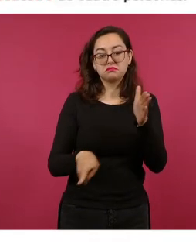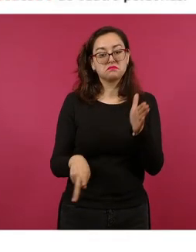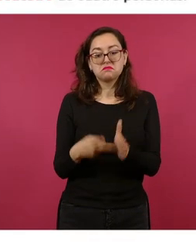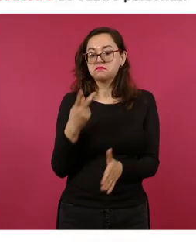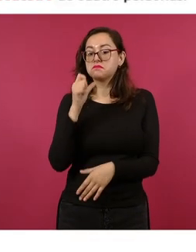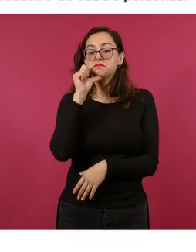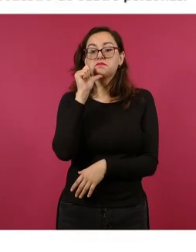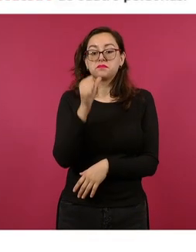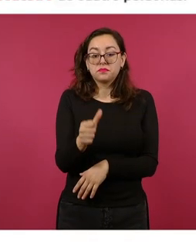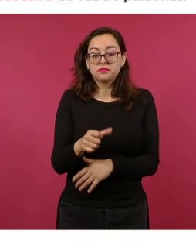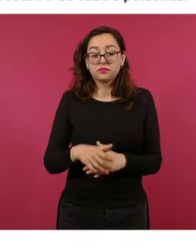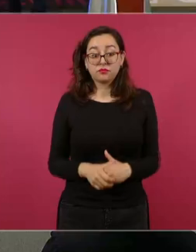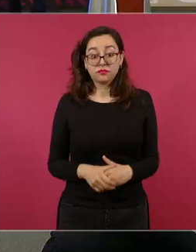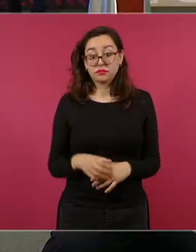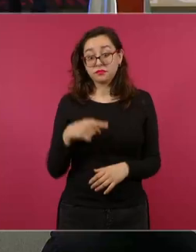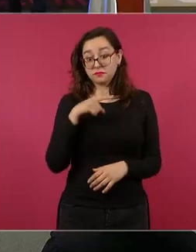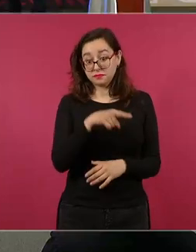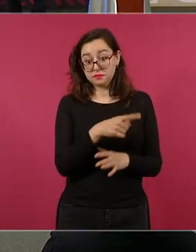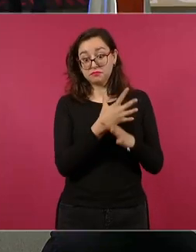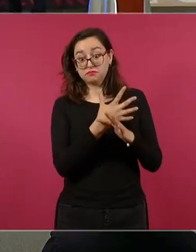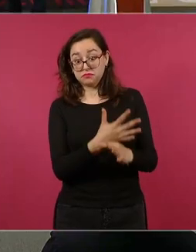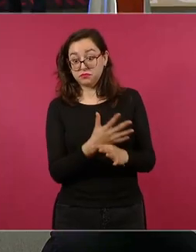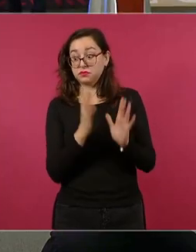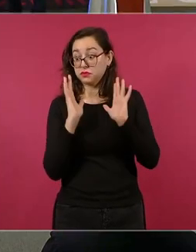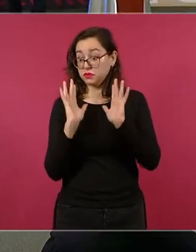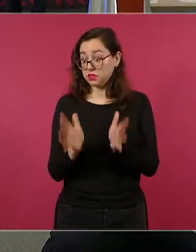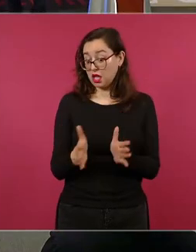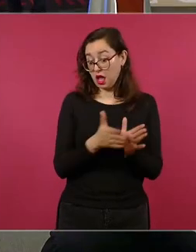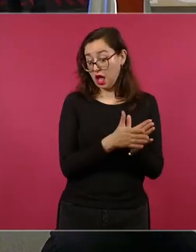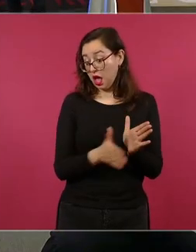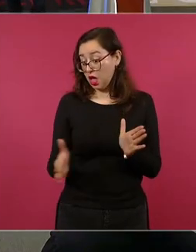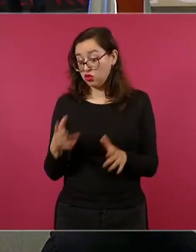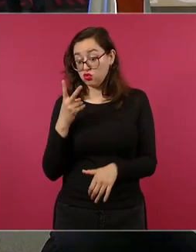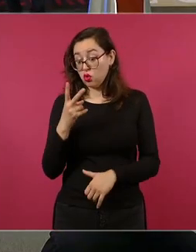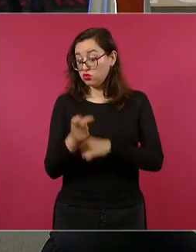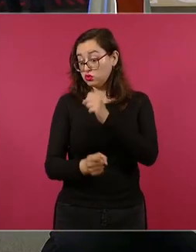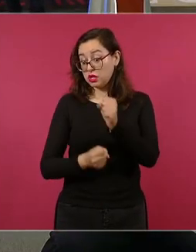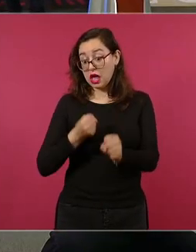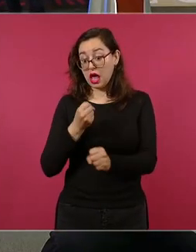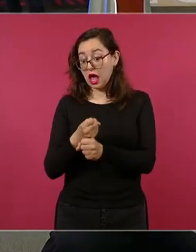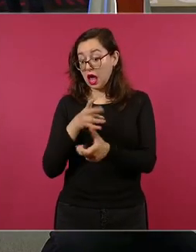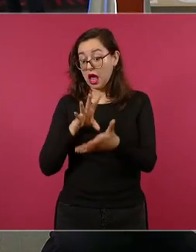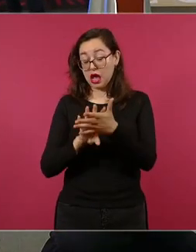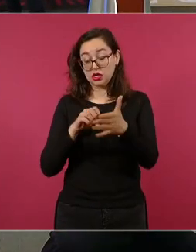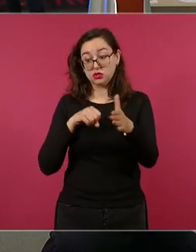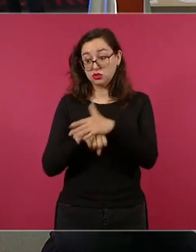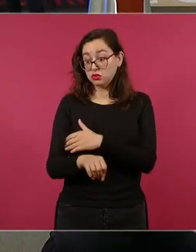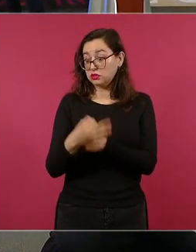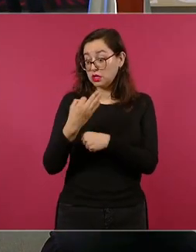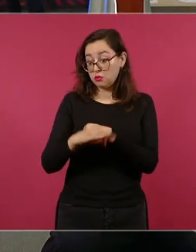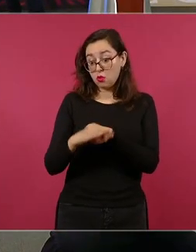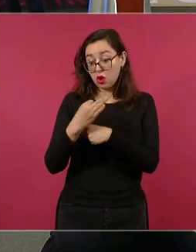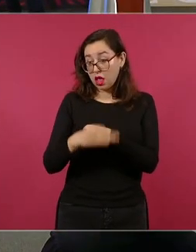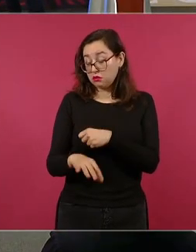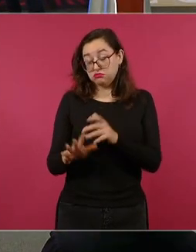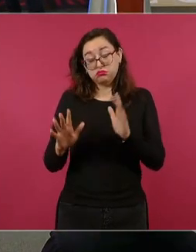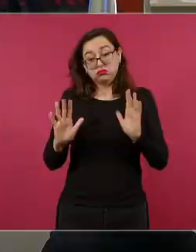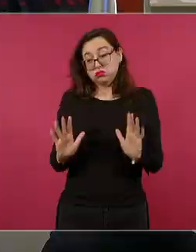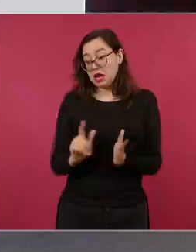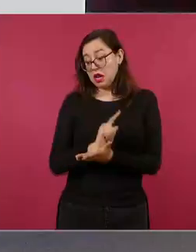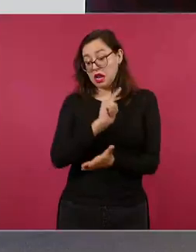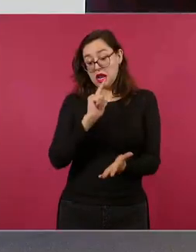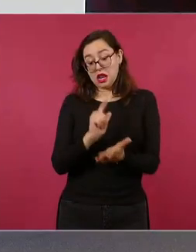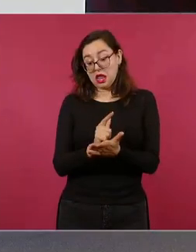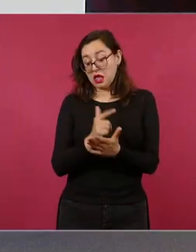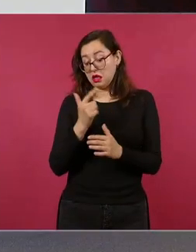al haber transcurrido el plazo de dos años constitucionales, Edgar Omar ya no debe permanecer más tiempo en internamiento.